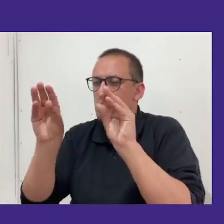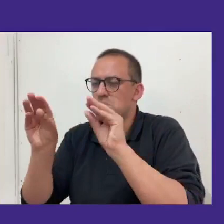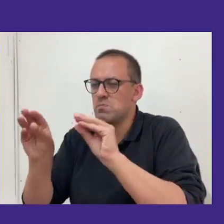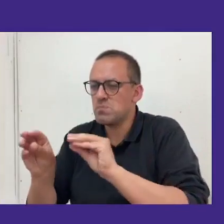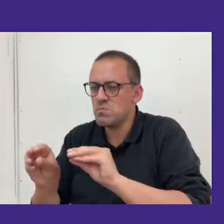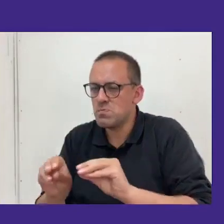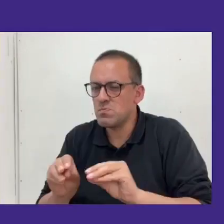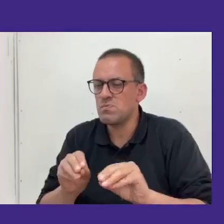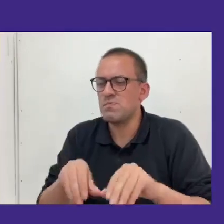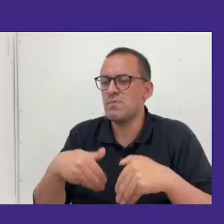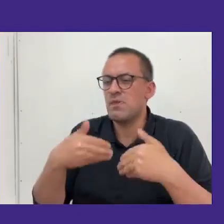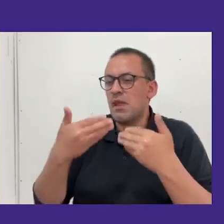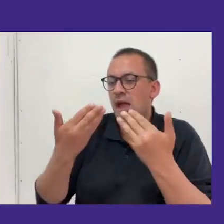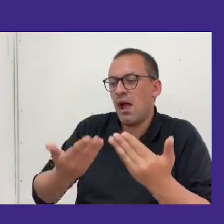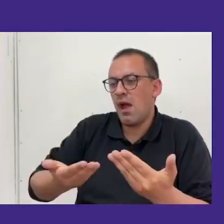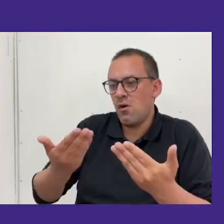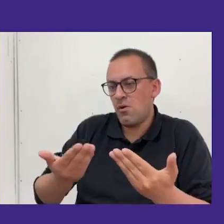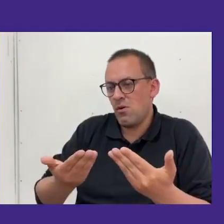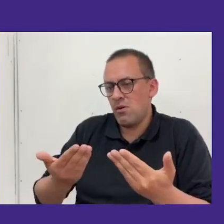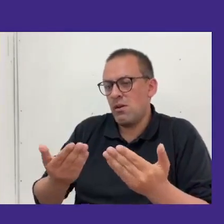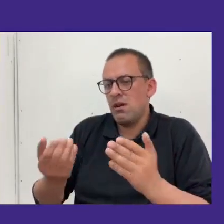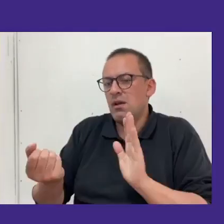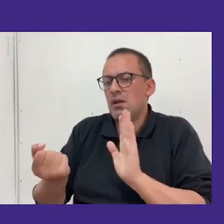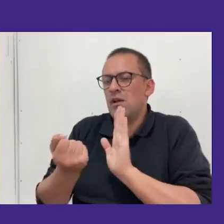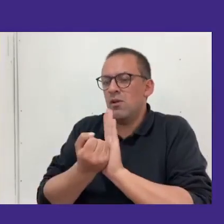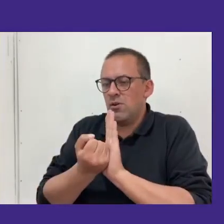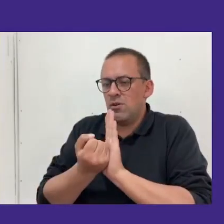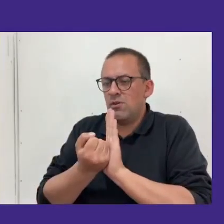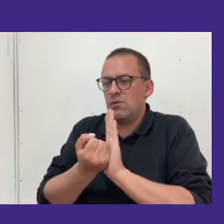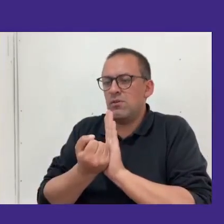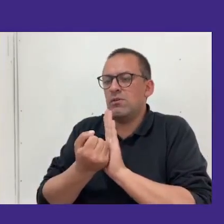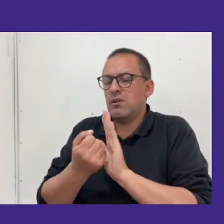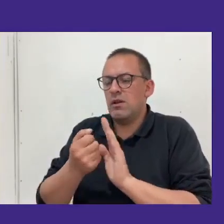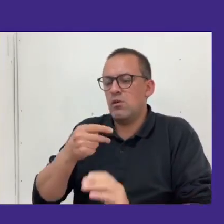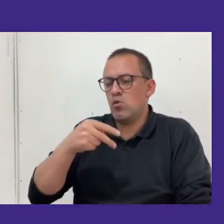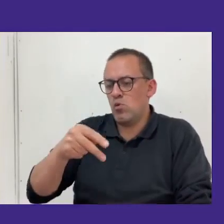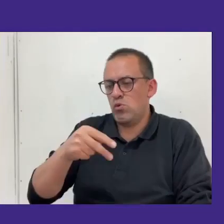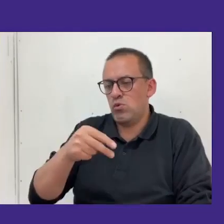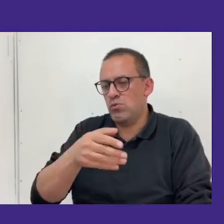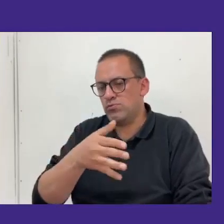que contamos ahora, que es este que tenemos ya desde junio.